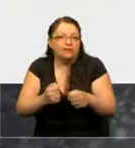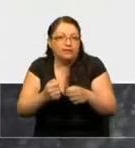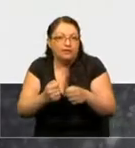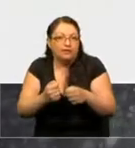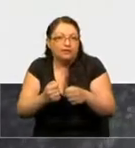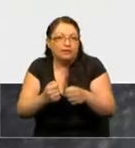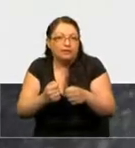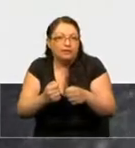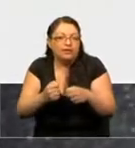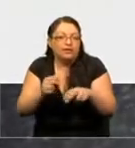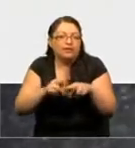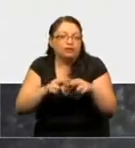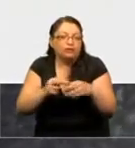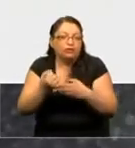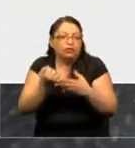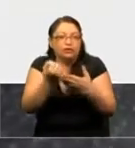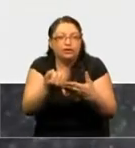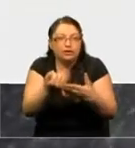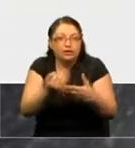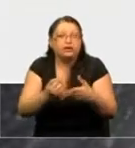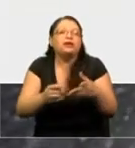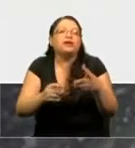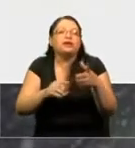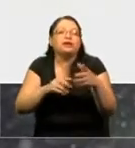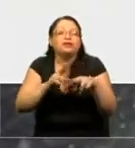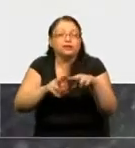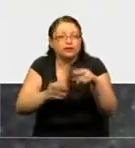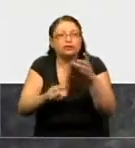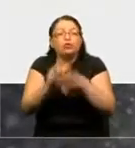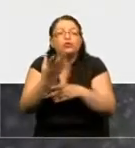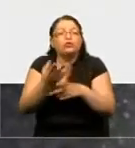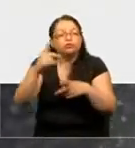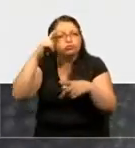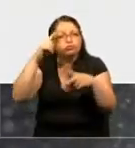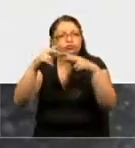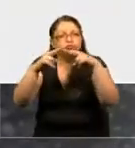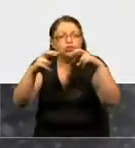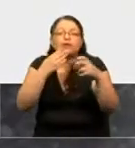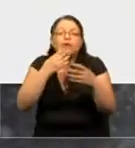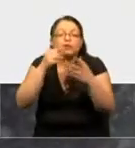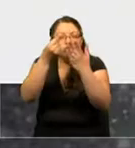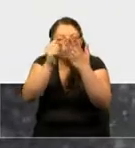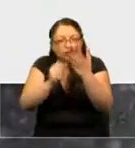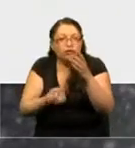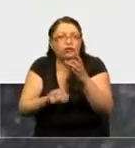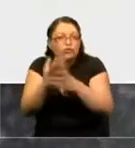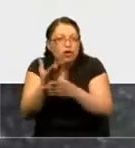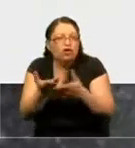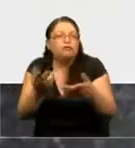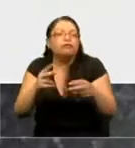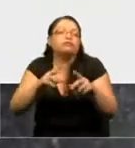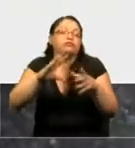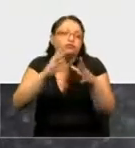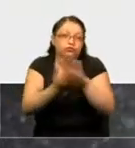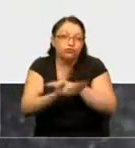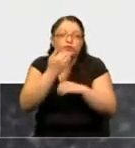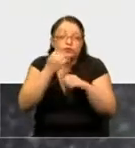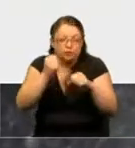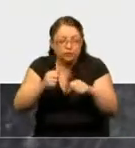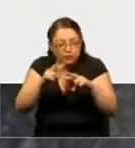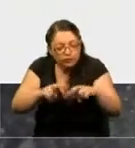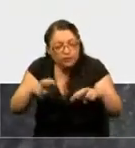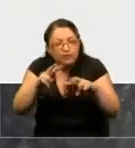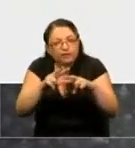neurogeneración, que permitan hacer nuevas herramientas diagnósticas, y que permitan hacer una investigación